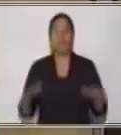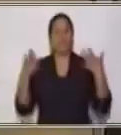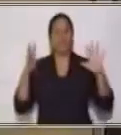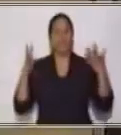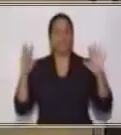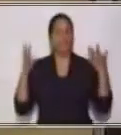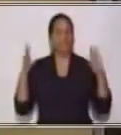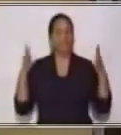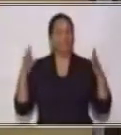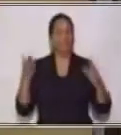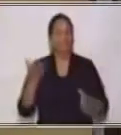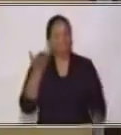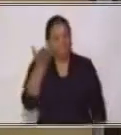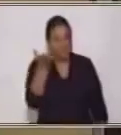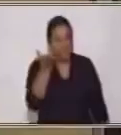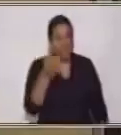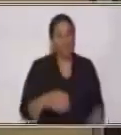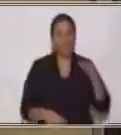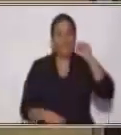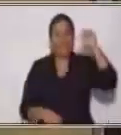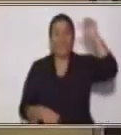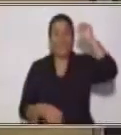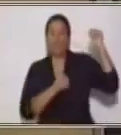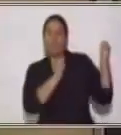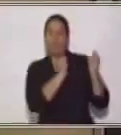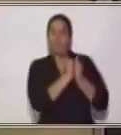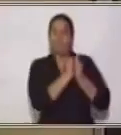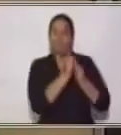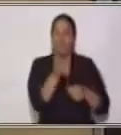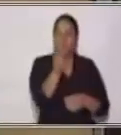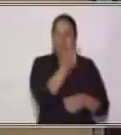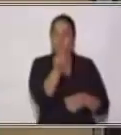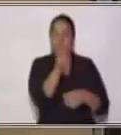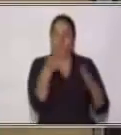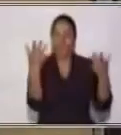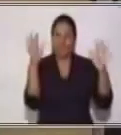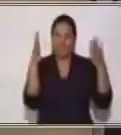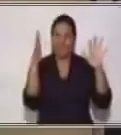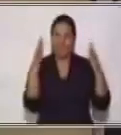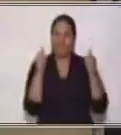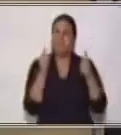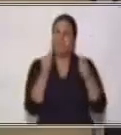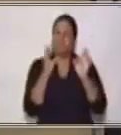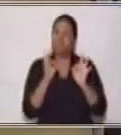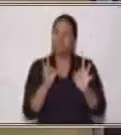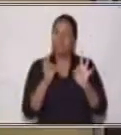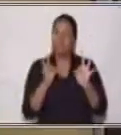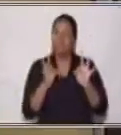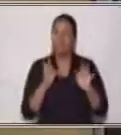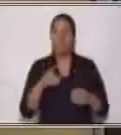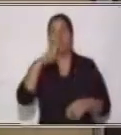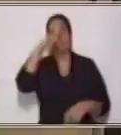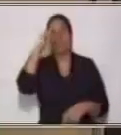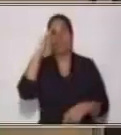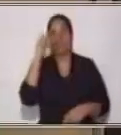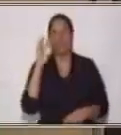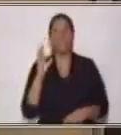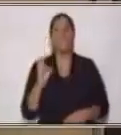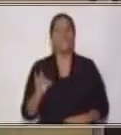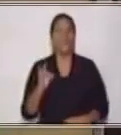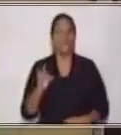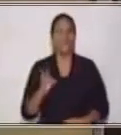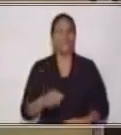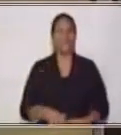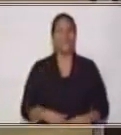ustedes y el adulto responsable que está con ustedes. Muy bien. Lo hicieron muy bien. Lo trabajamos. Excelente.